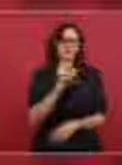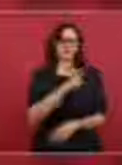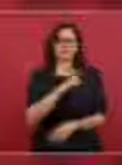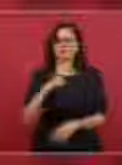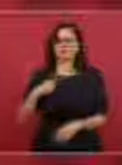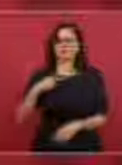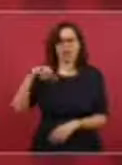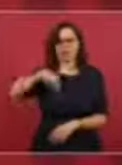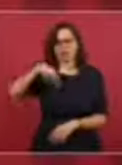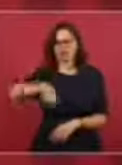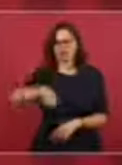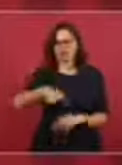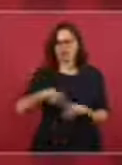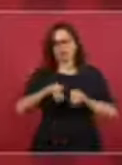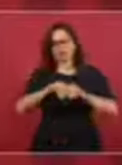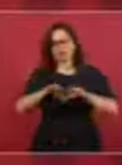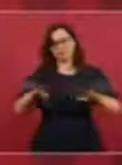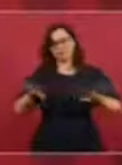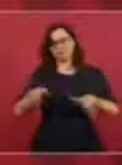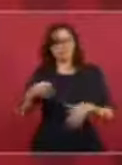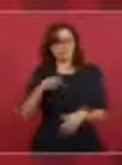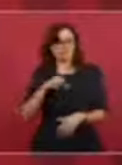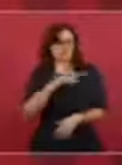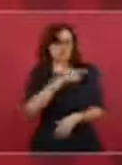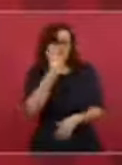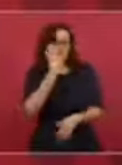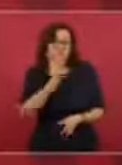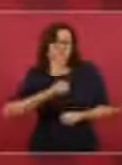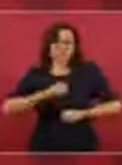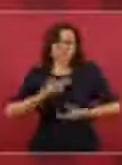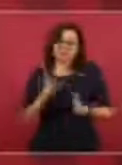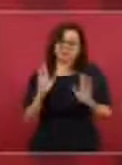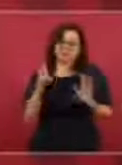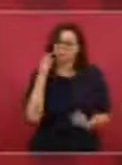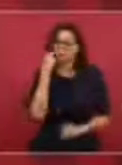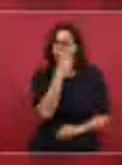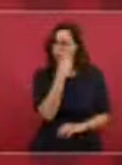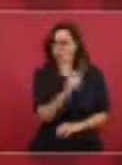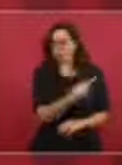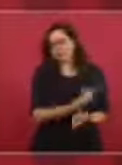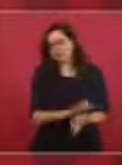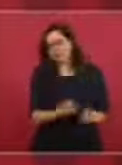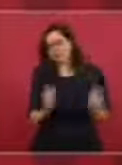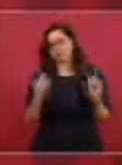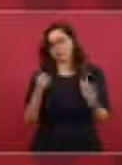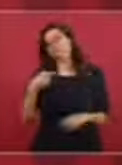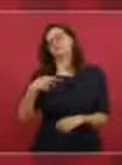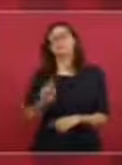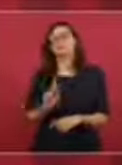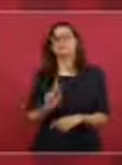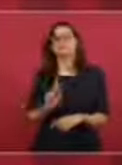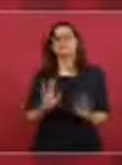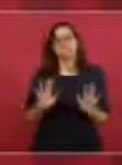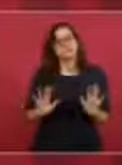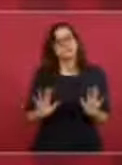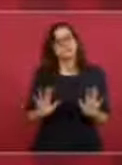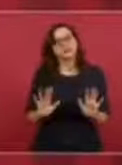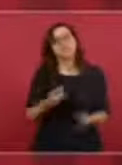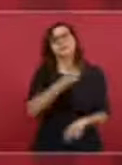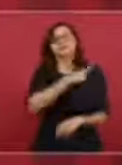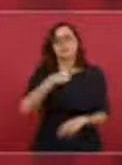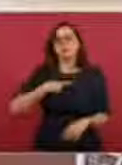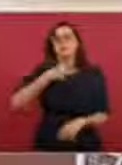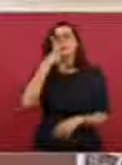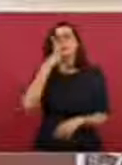de expresar, pero lo que sí puedo decir es que la jefa de gobierno tiene todo